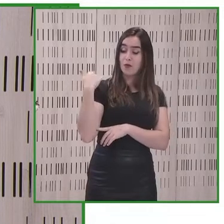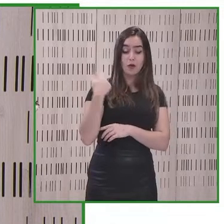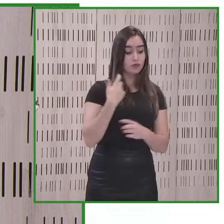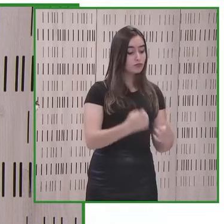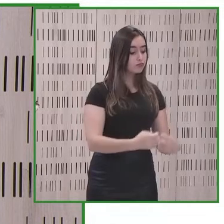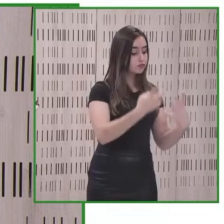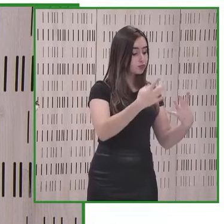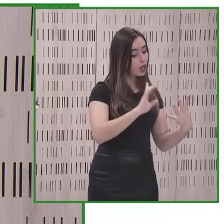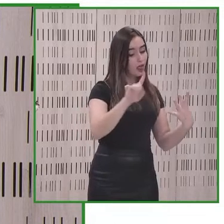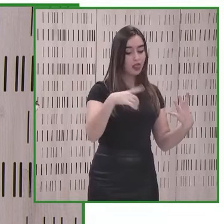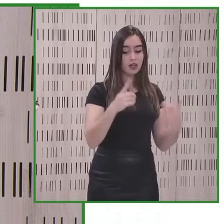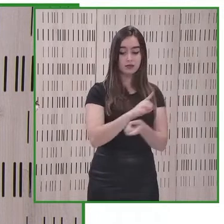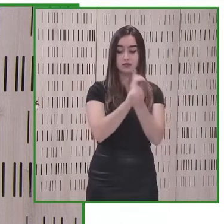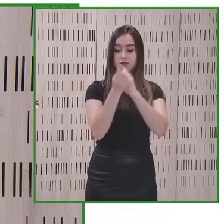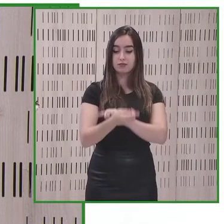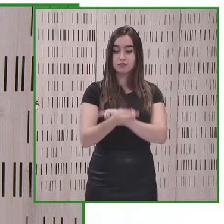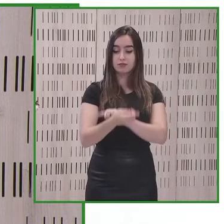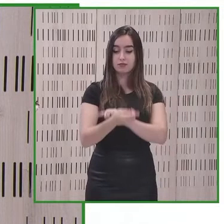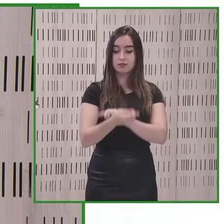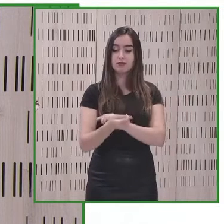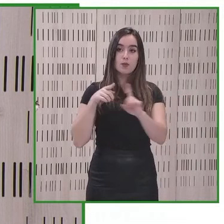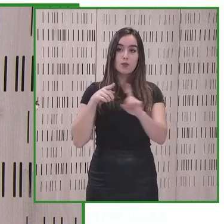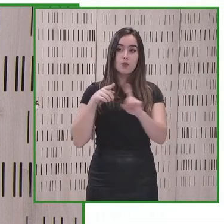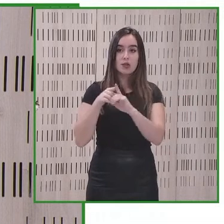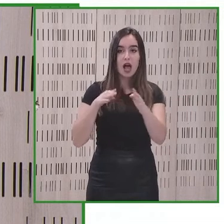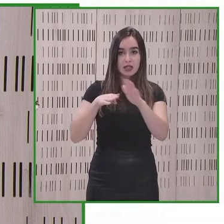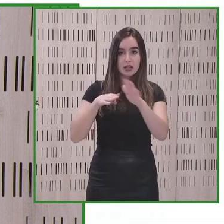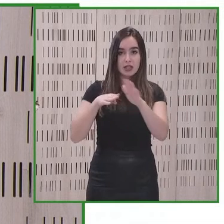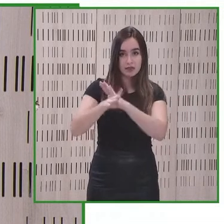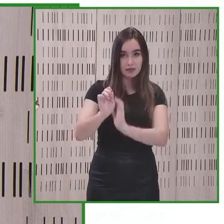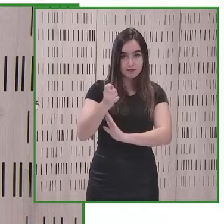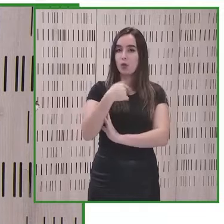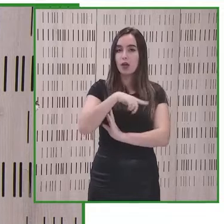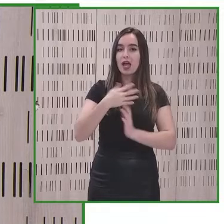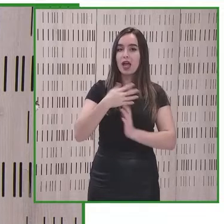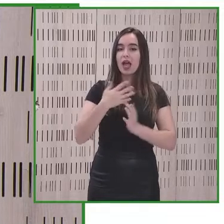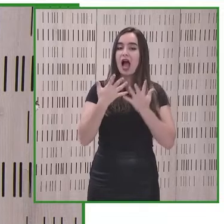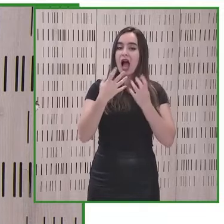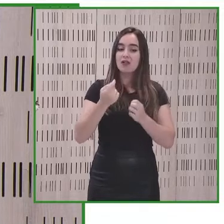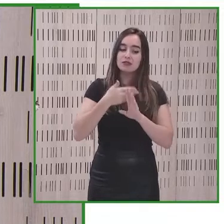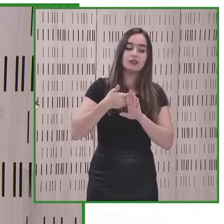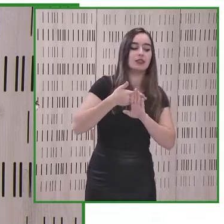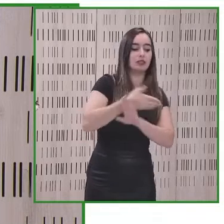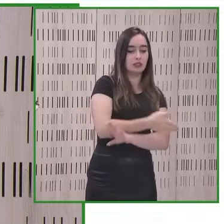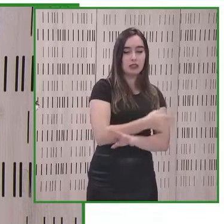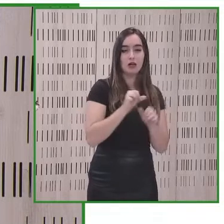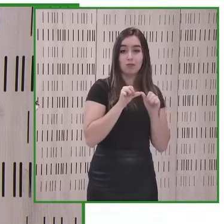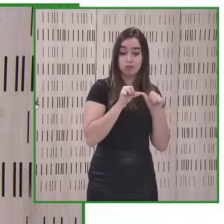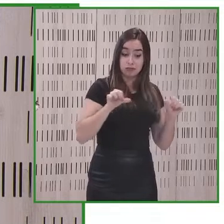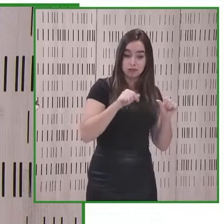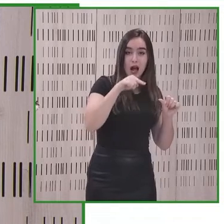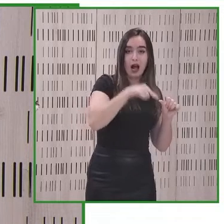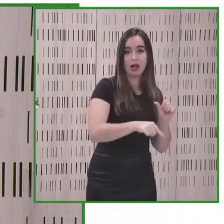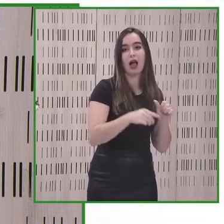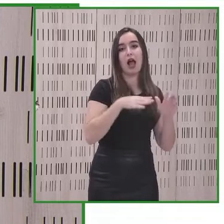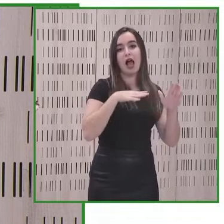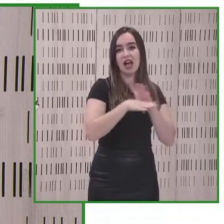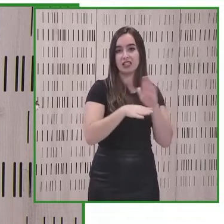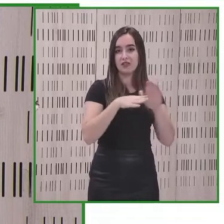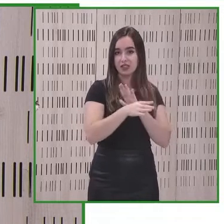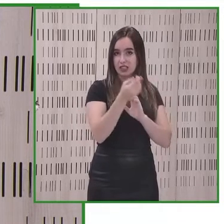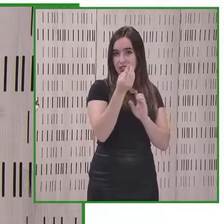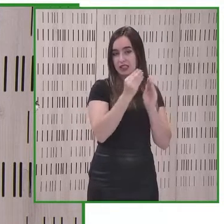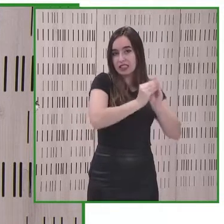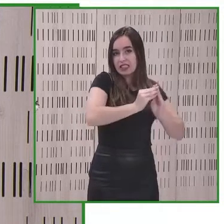tanto tenemos que estar muy atentos y muy alerta la accesibilidad de origen desde el diseño no es más